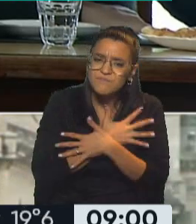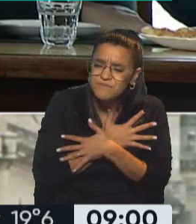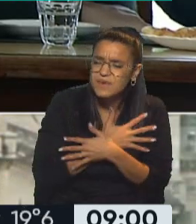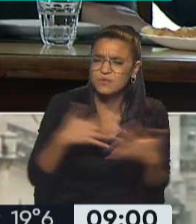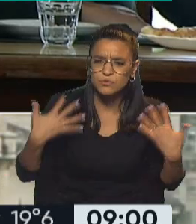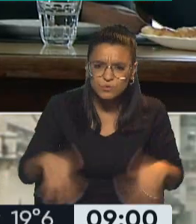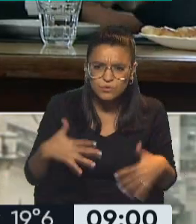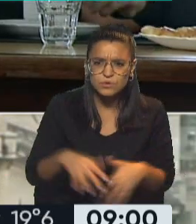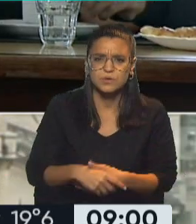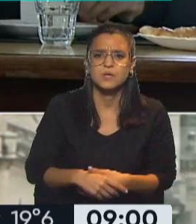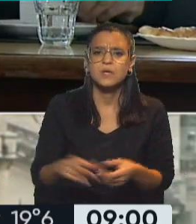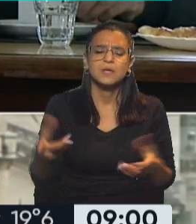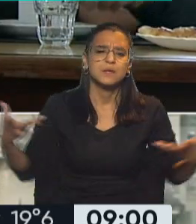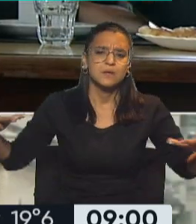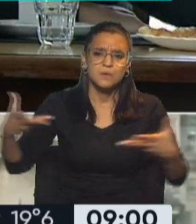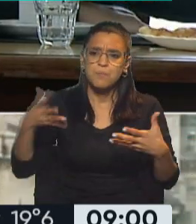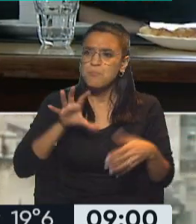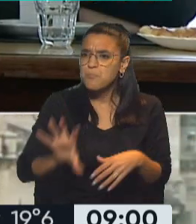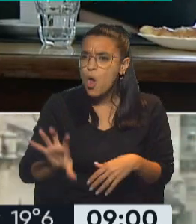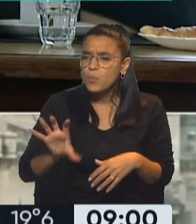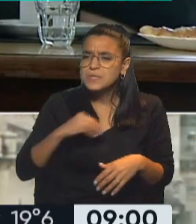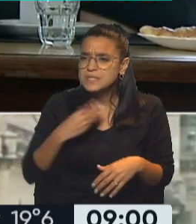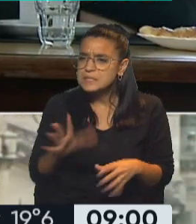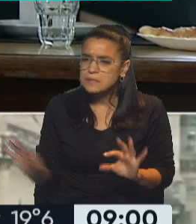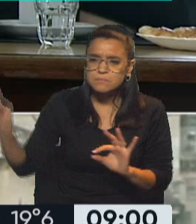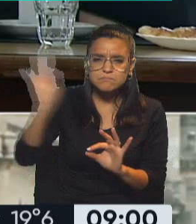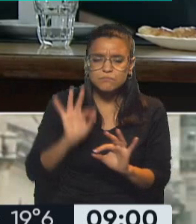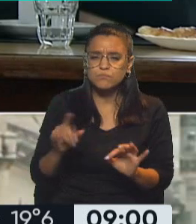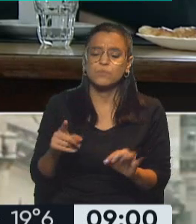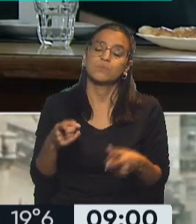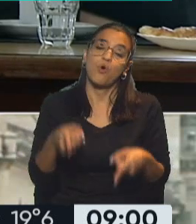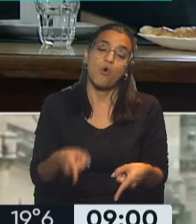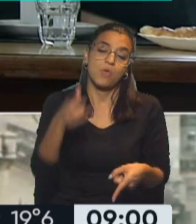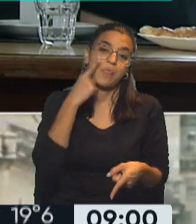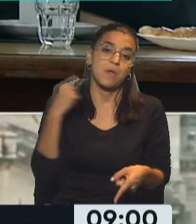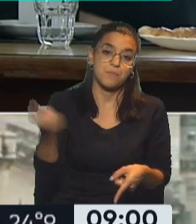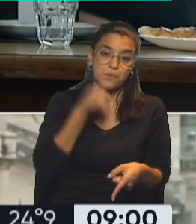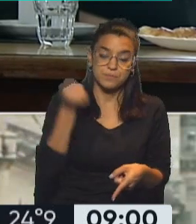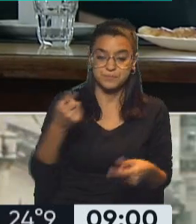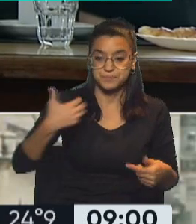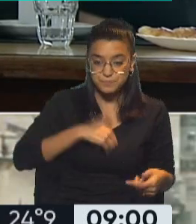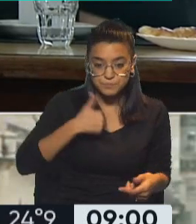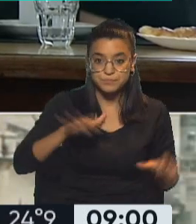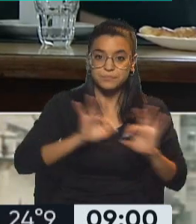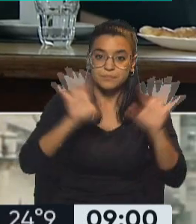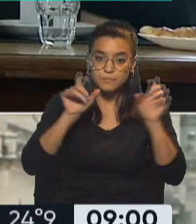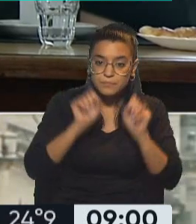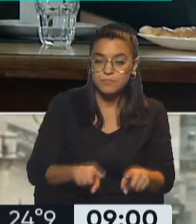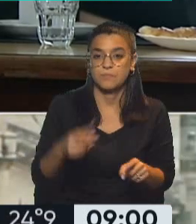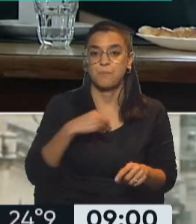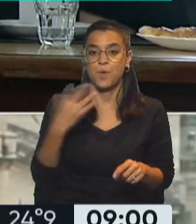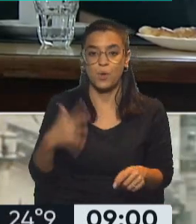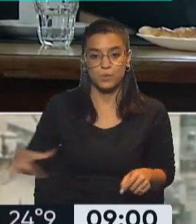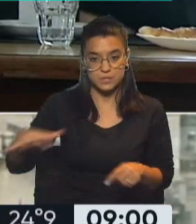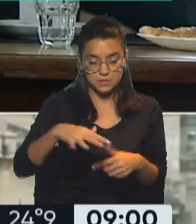cariño en cada rincón de la provincia. Hoy es un día muy importante para los argentinos, para la democracia de los argentinos y los bonaerenses.